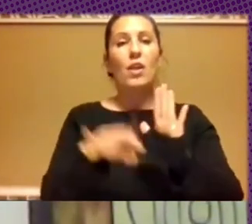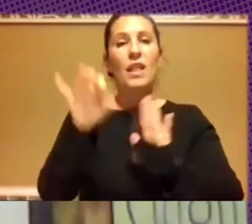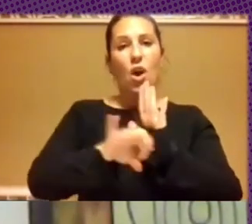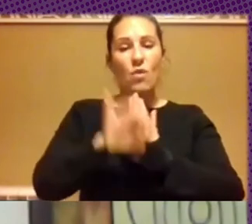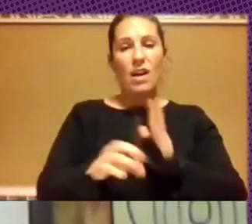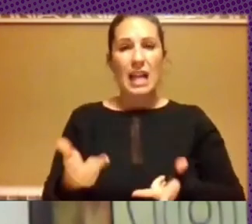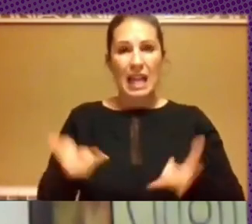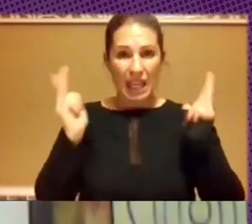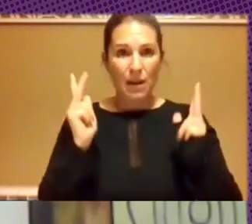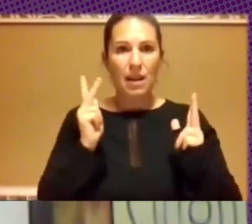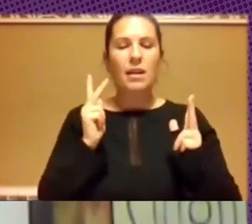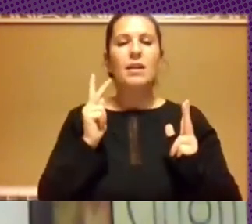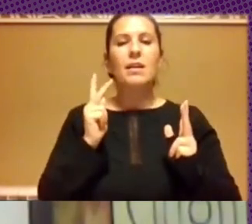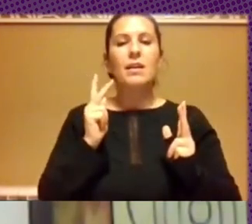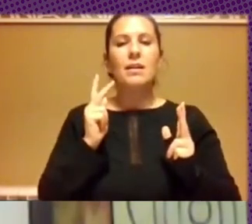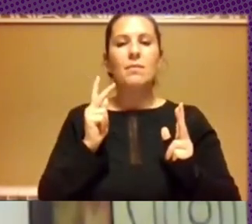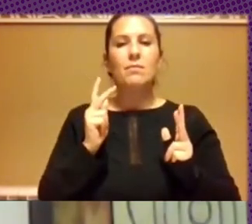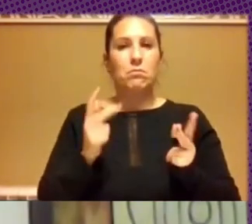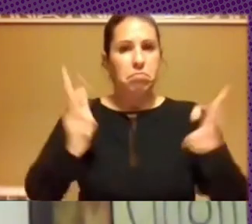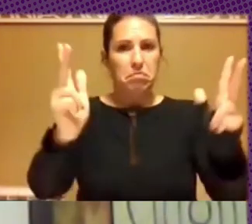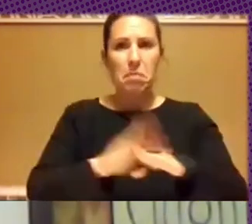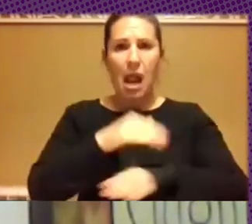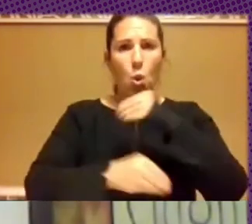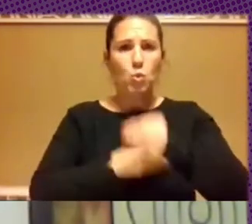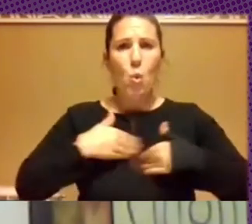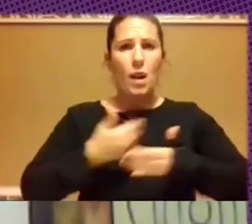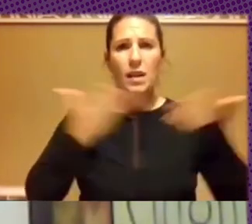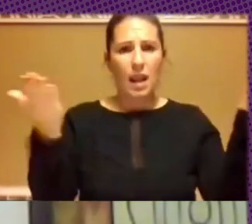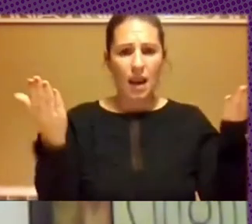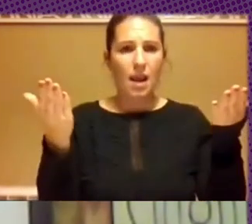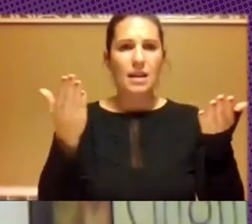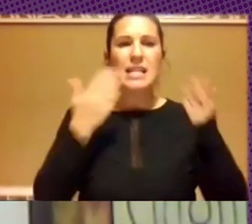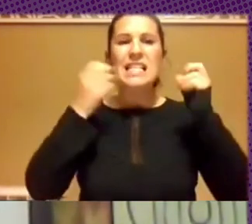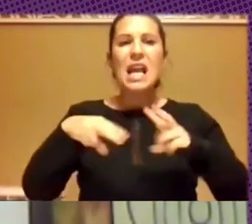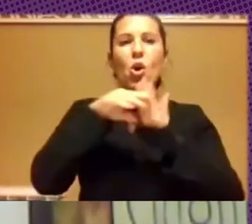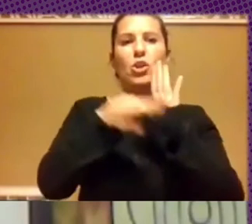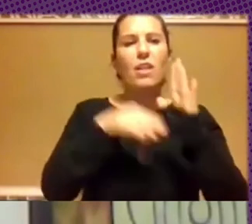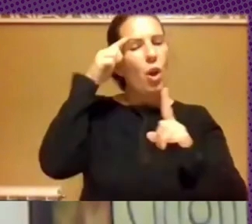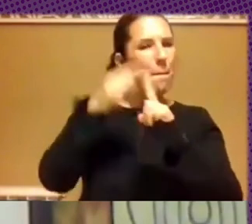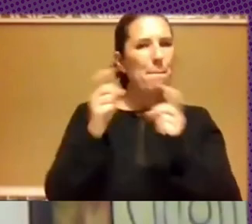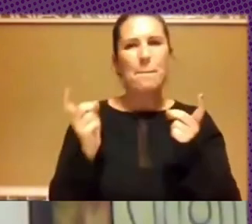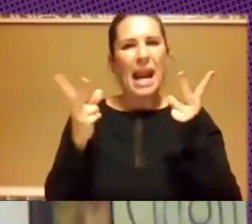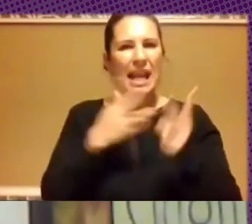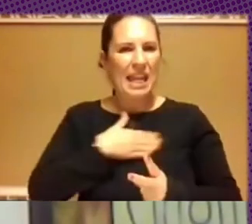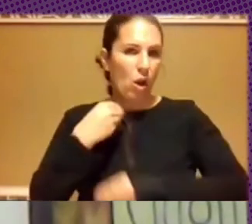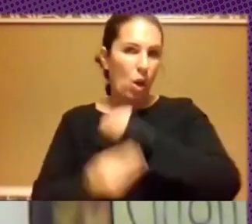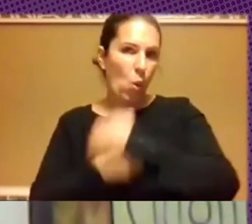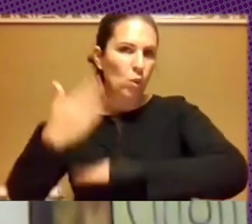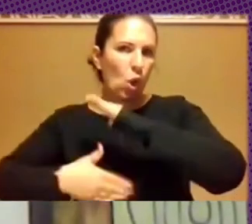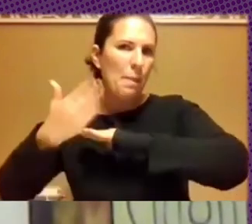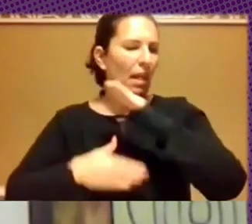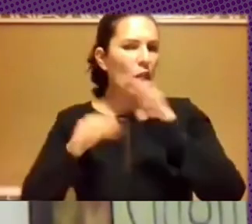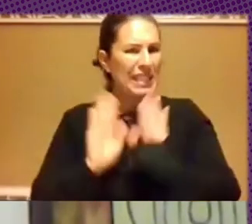que lo use cualquiera sin poner la condición de para qué quiero que lo use o para cuáles son las limitaciones de uso